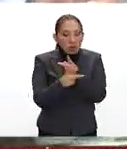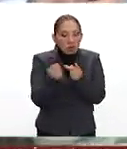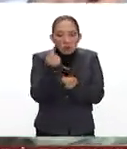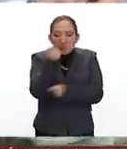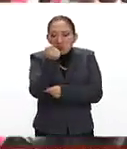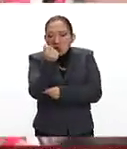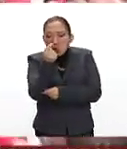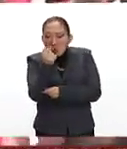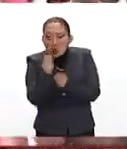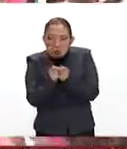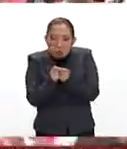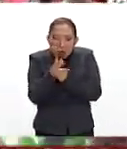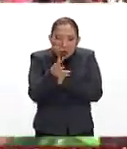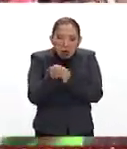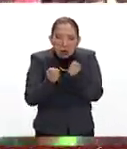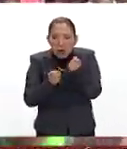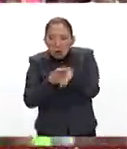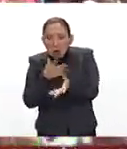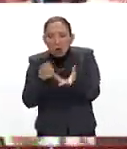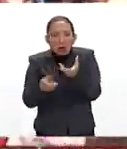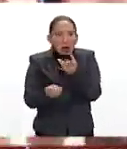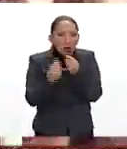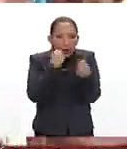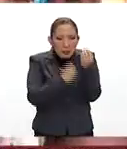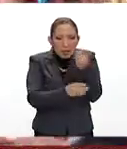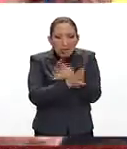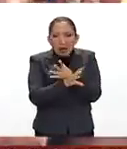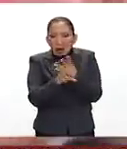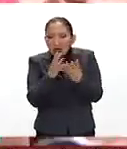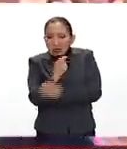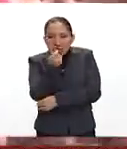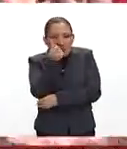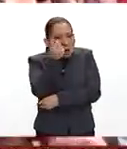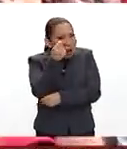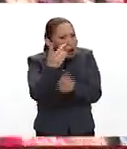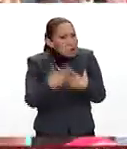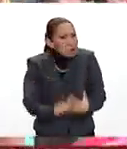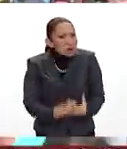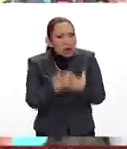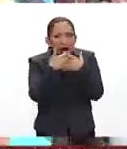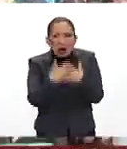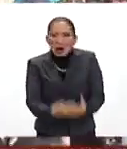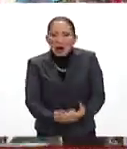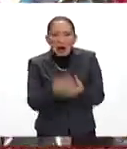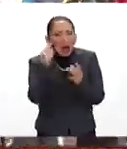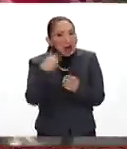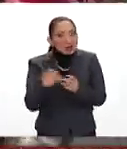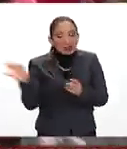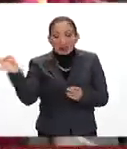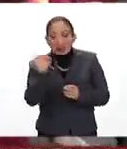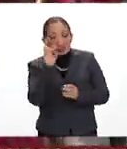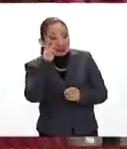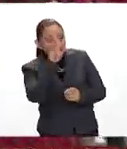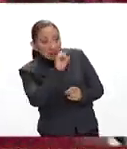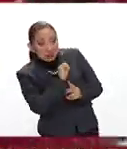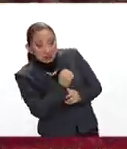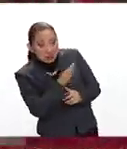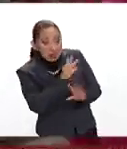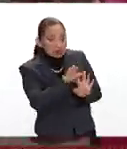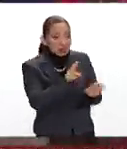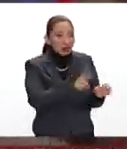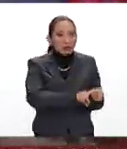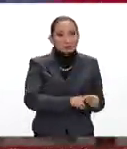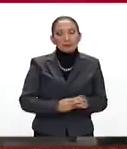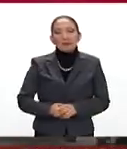menos de la mitad que pudieran producir en caso de que las condiciones estuvieran en